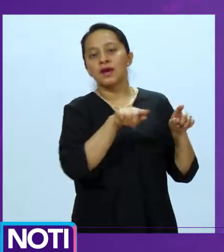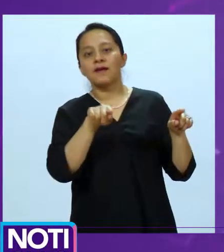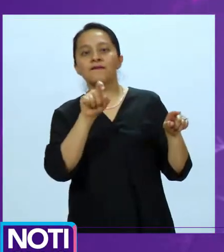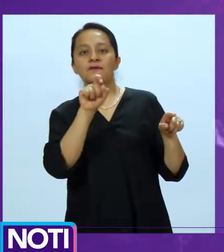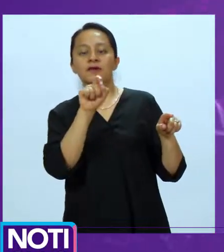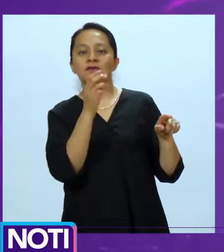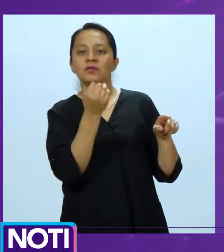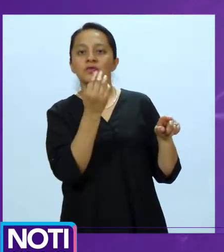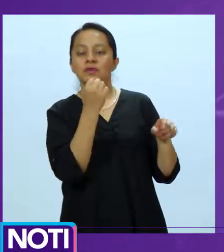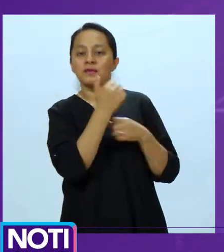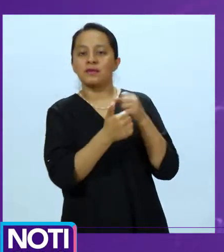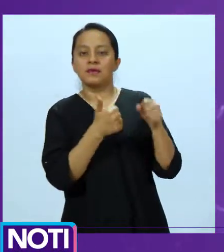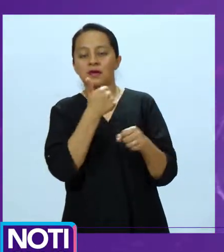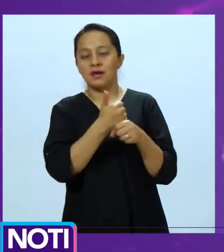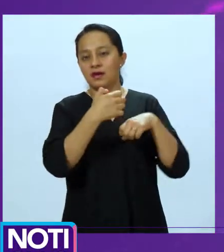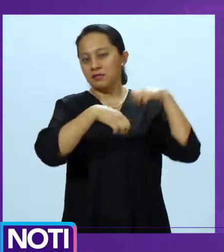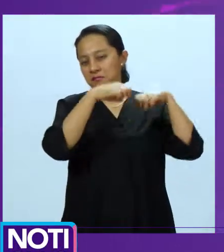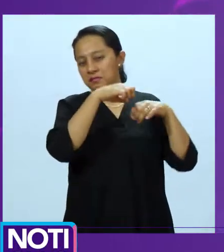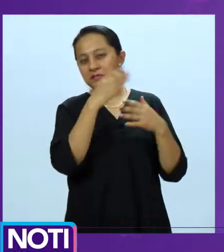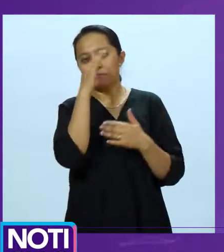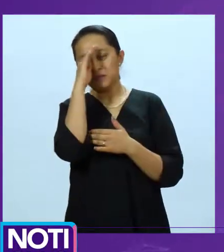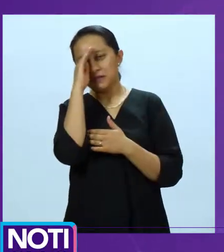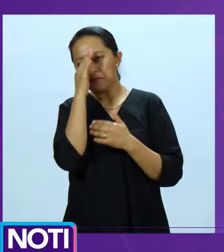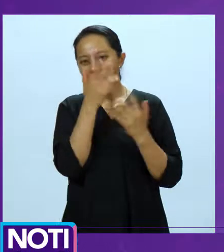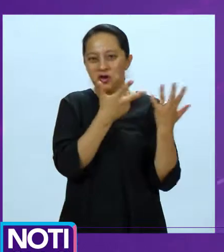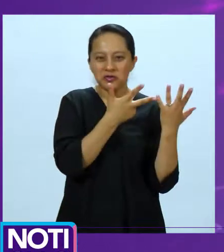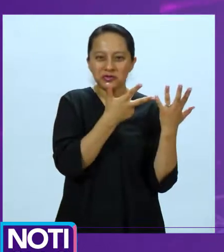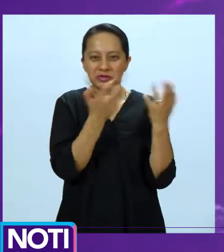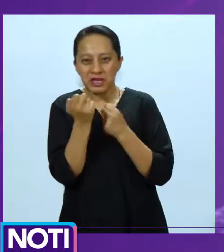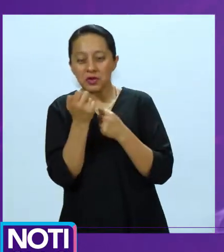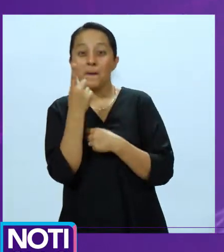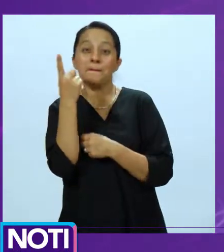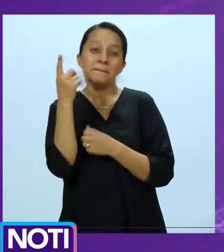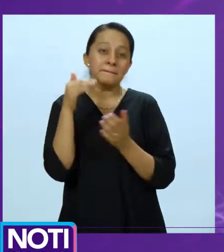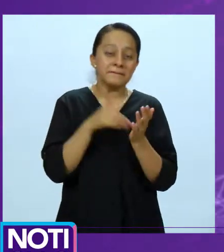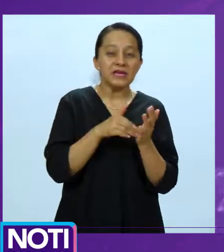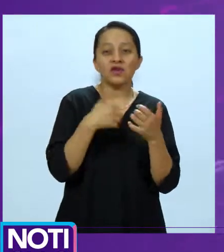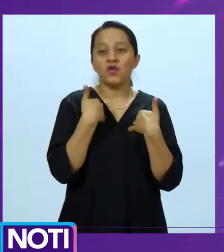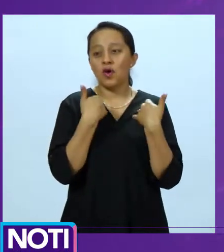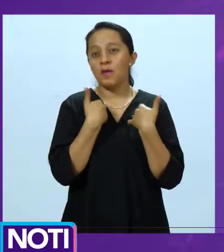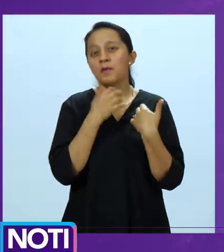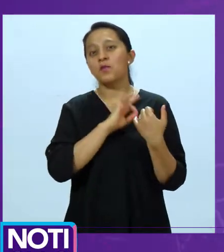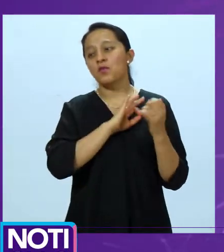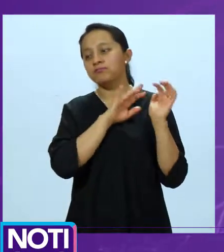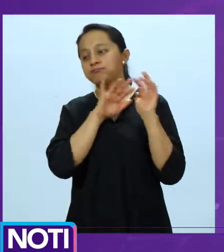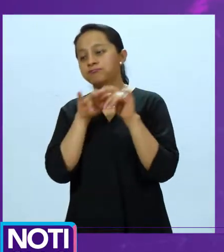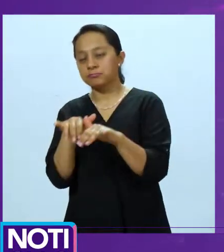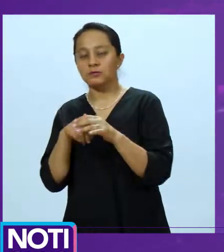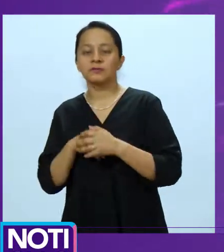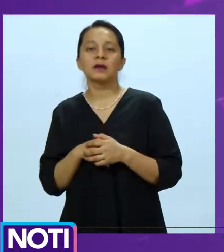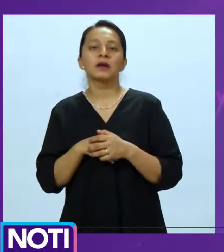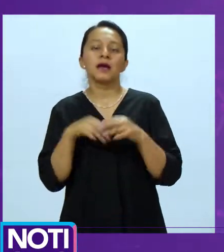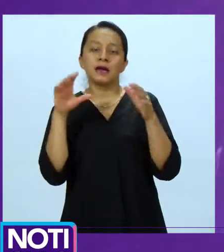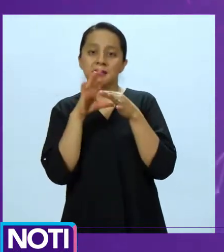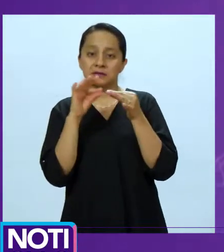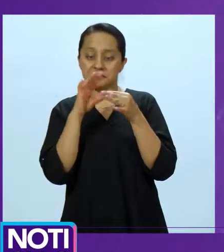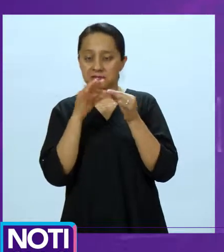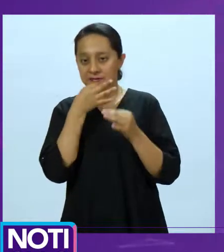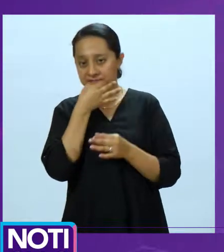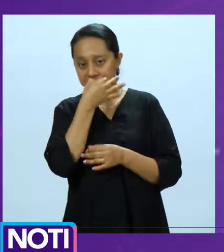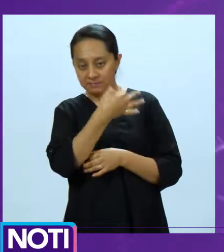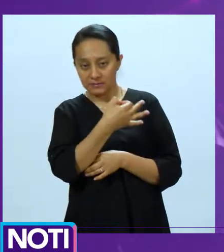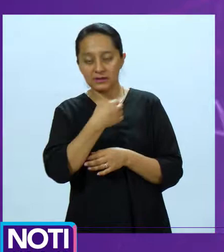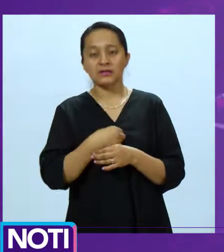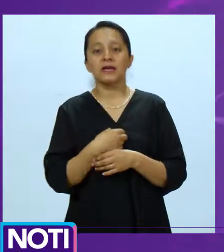años de edad, esperándose que asistan entre 800 y 1.000 jóvenes. Ruiz Solaes comentó que Querétaro se ubica en el octavo lugar